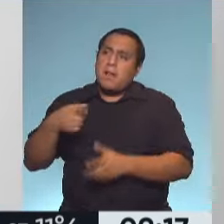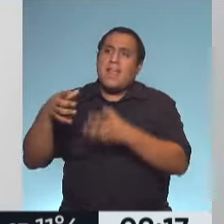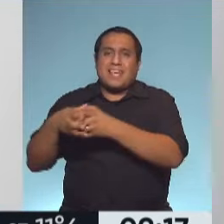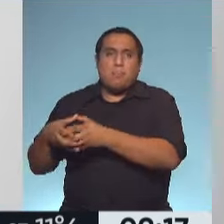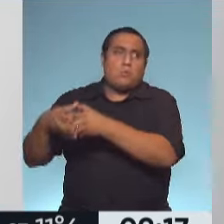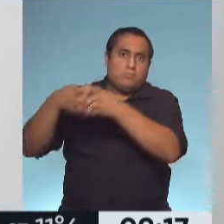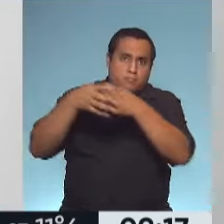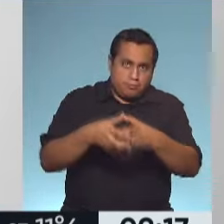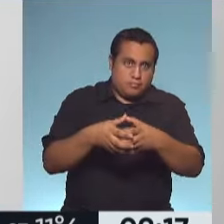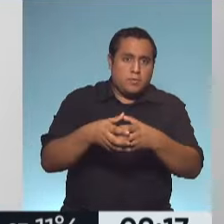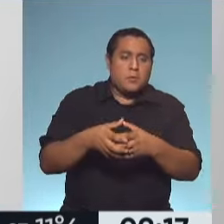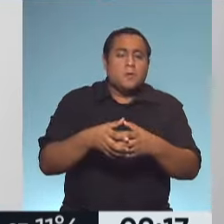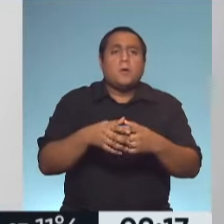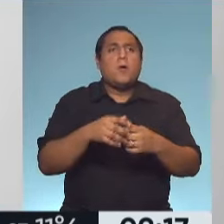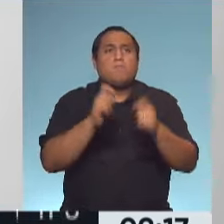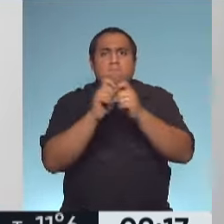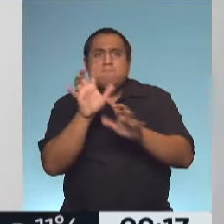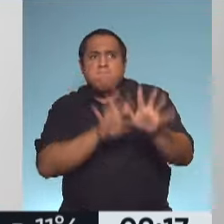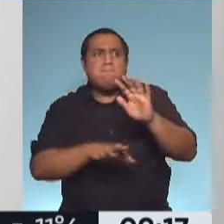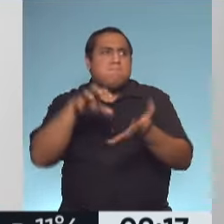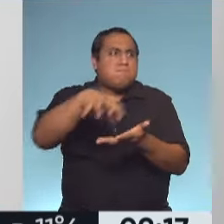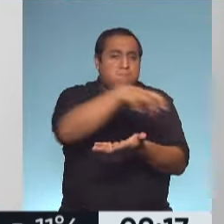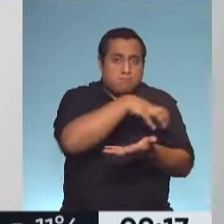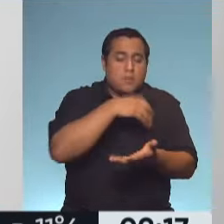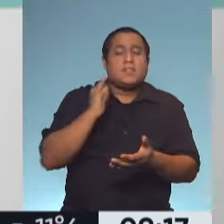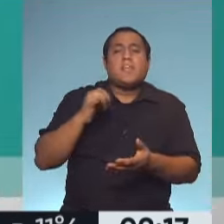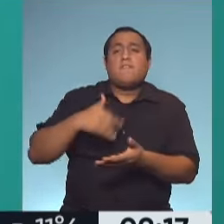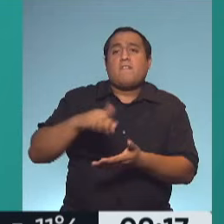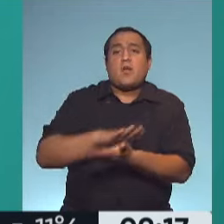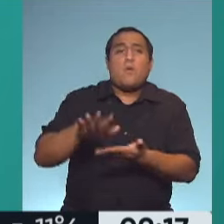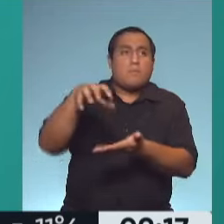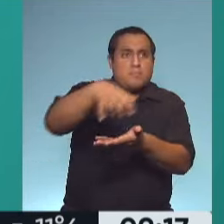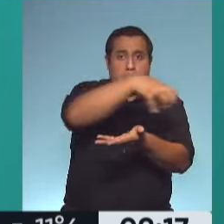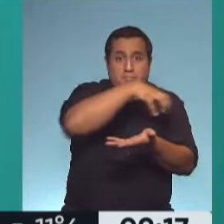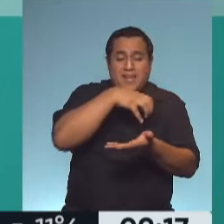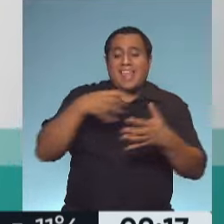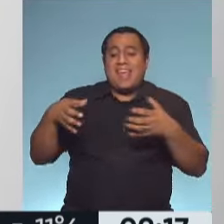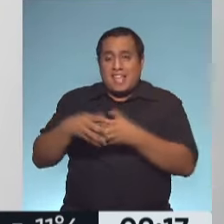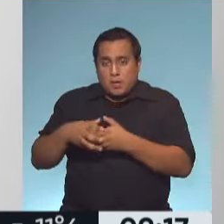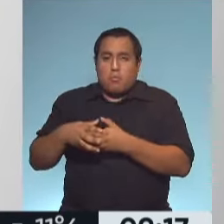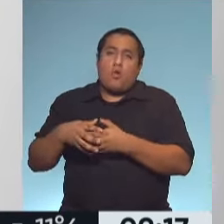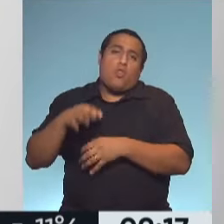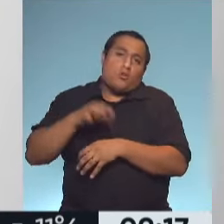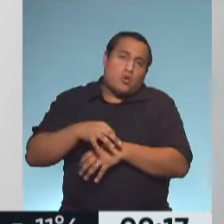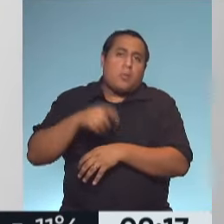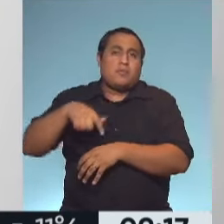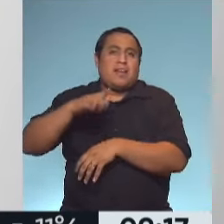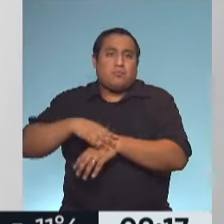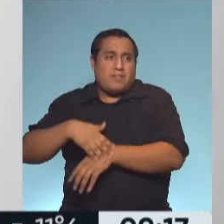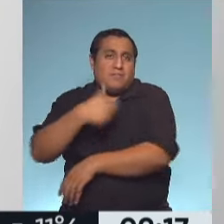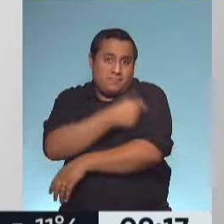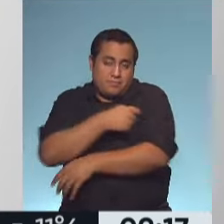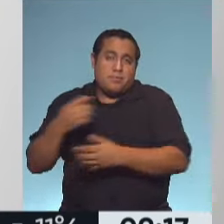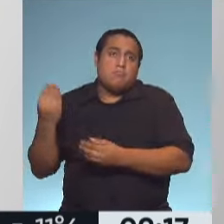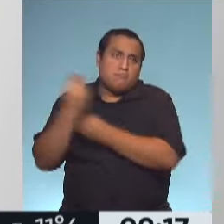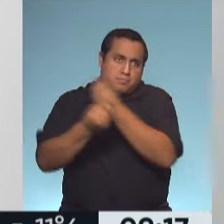logística, ¿no? Sí, va a haber nuevos puntos de vacunación, todo un equipo de recursos humanos a disposición de esos